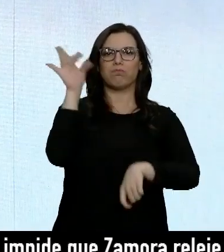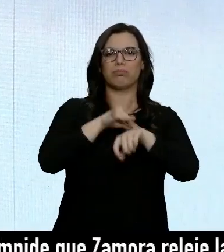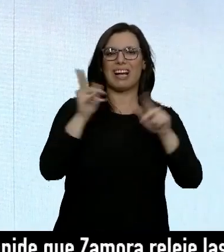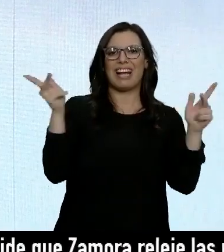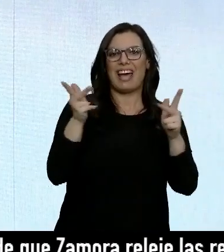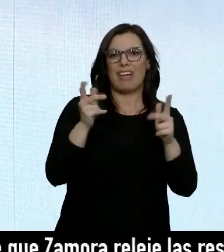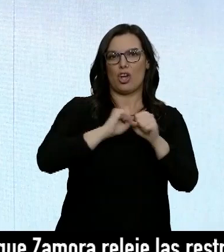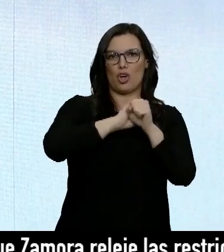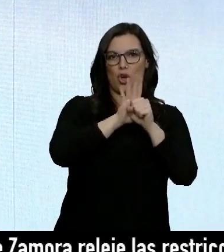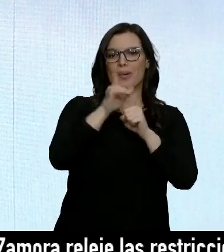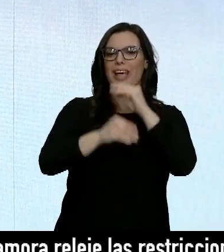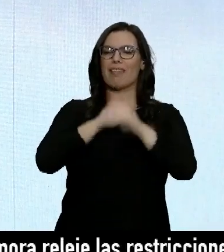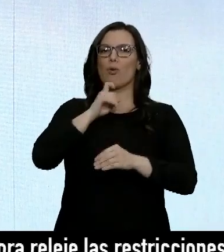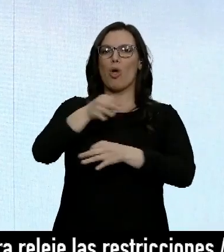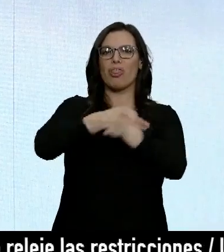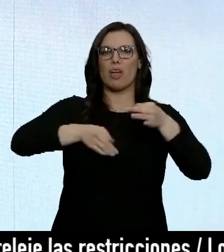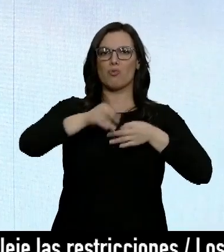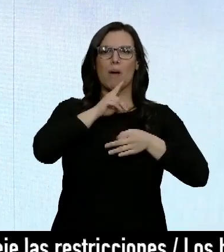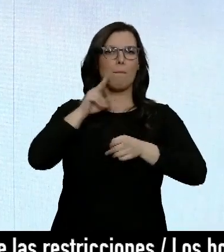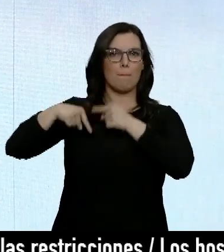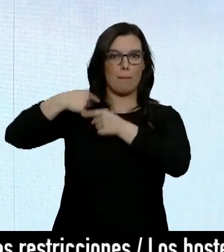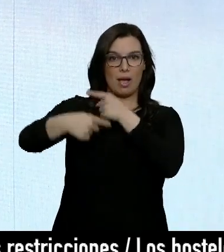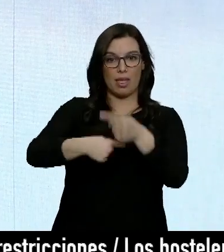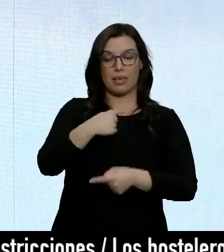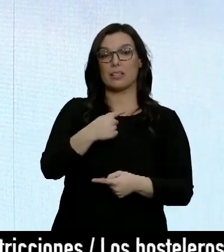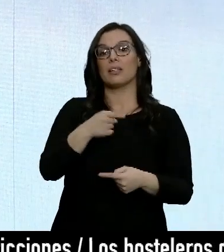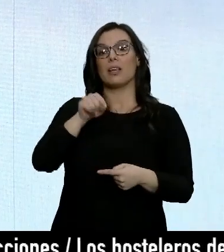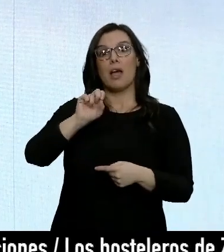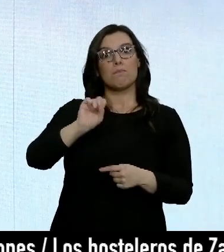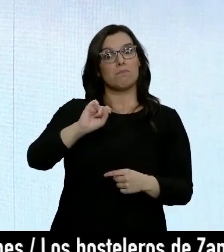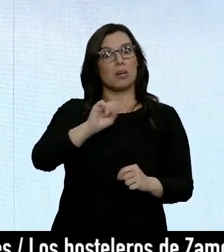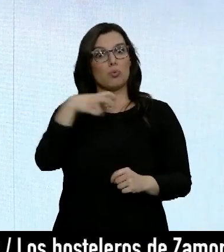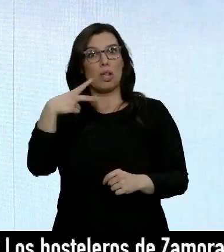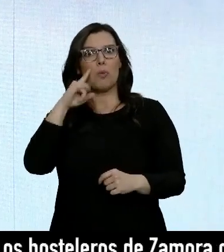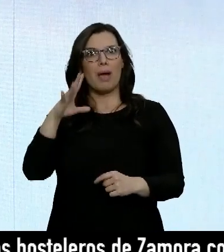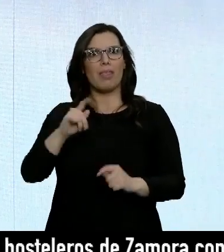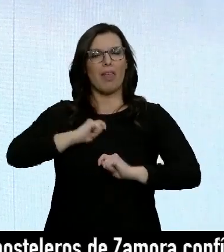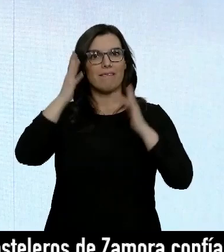está elaborando a través de células madre y los primeros resultados están siendo muy esperanzadores.